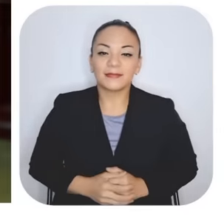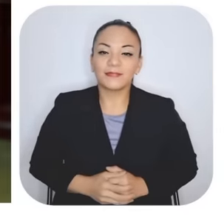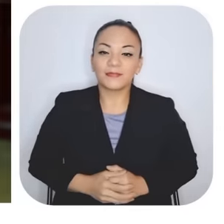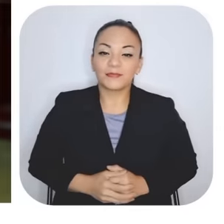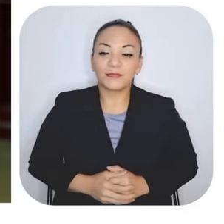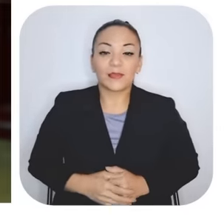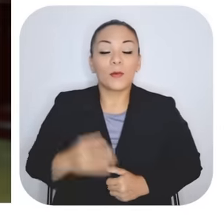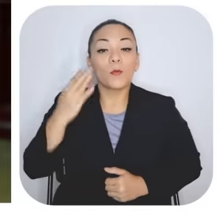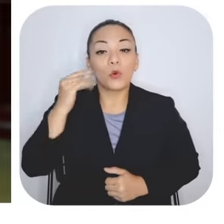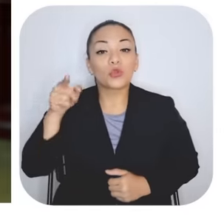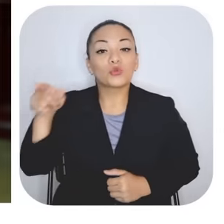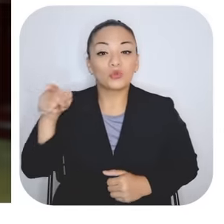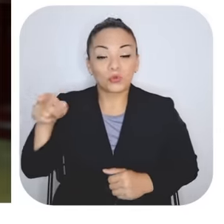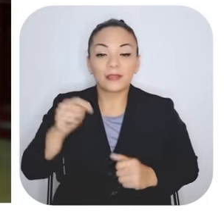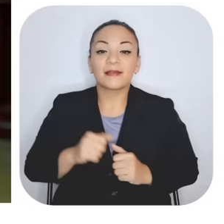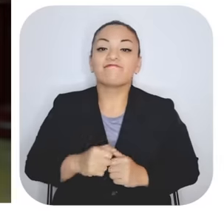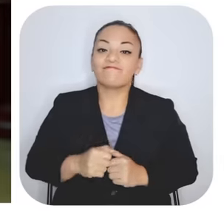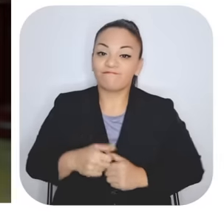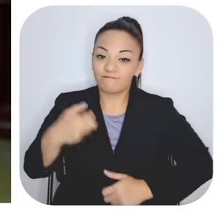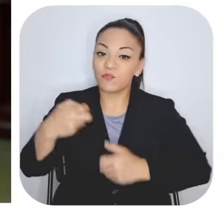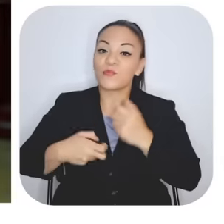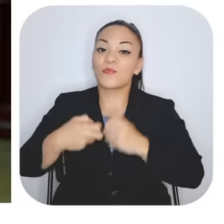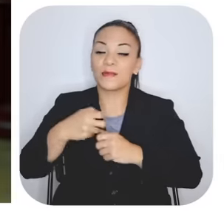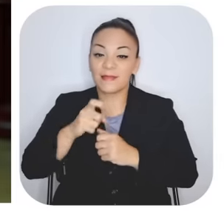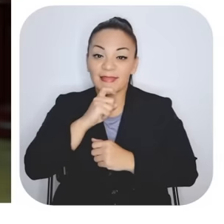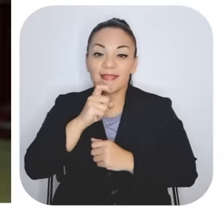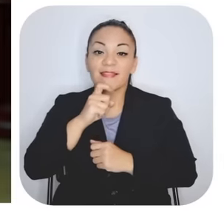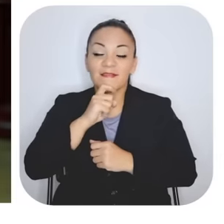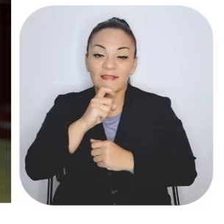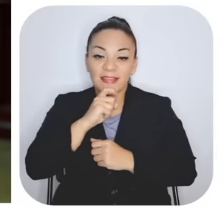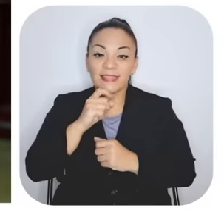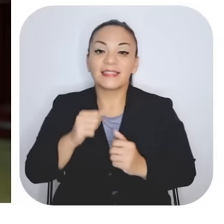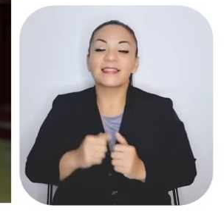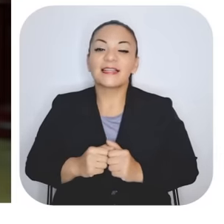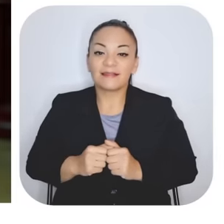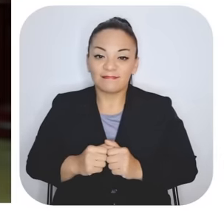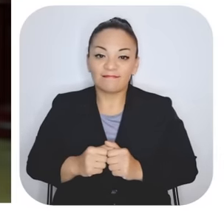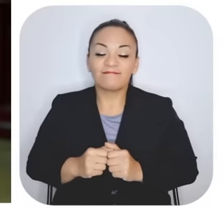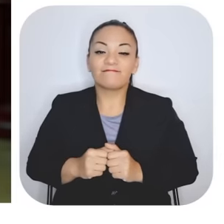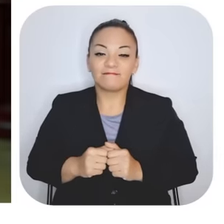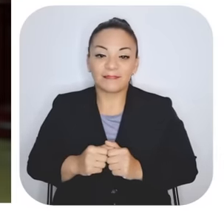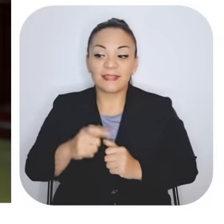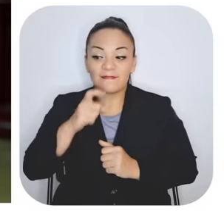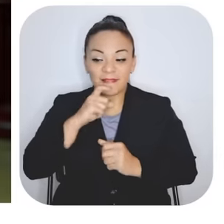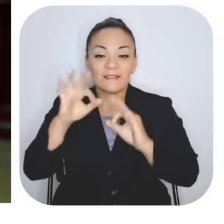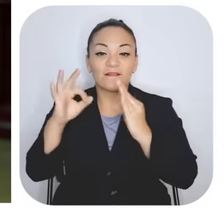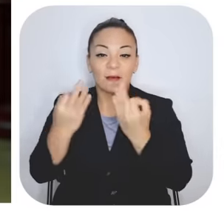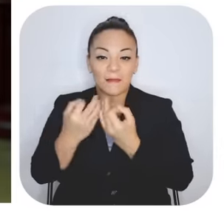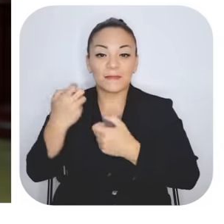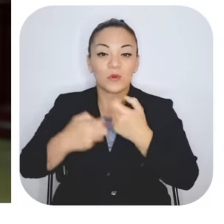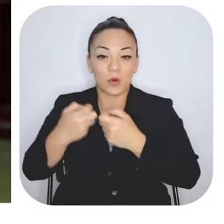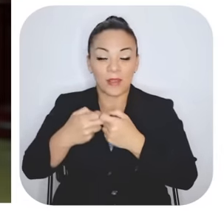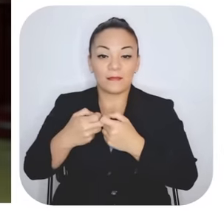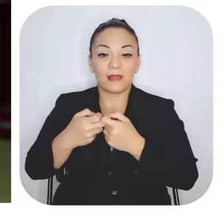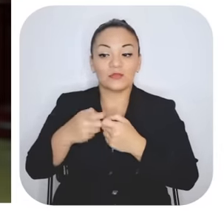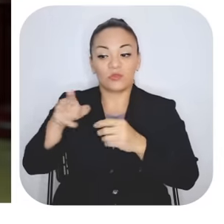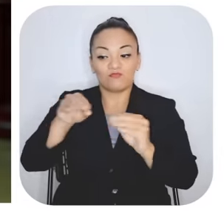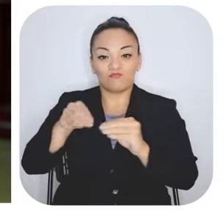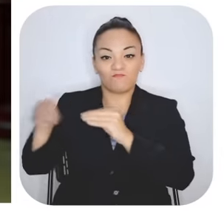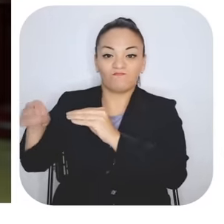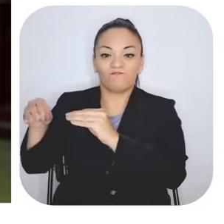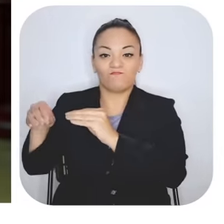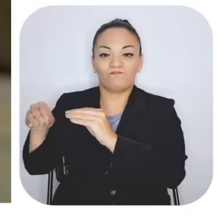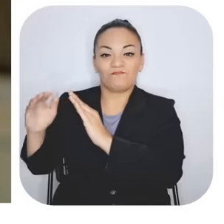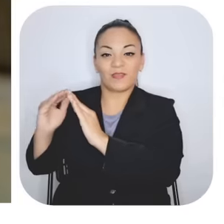porque tuvo problemas y terminó creciendo en realidad en un albergue del Pani. Cuéntenos qué pasó.